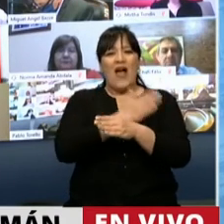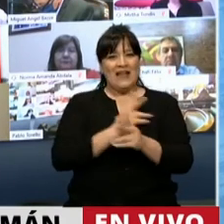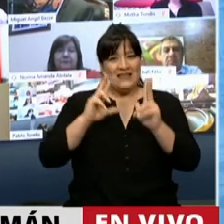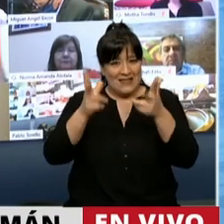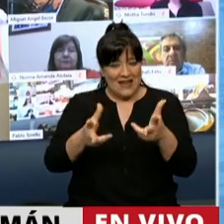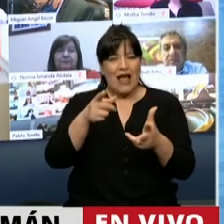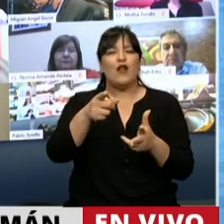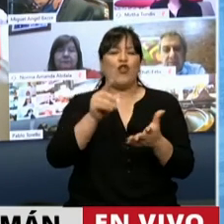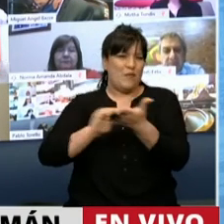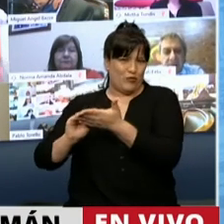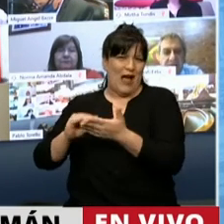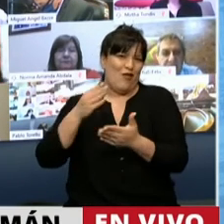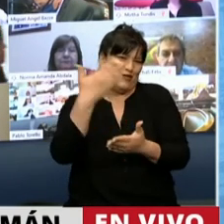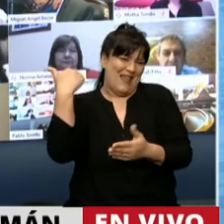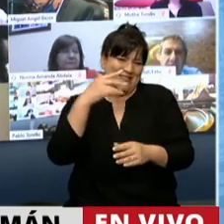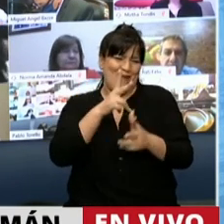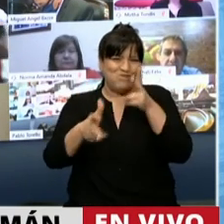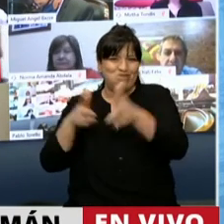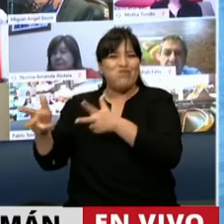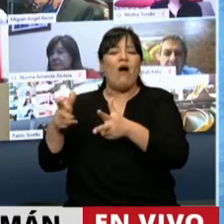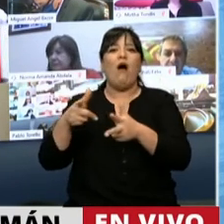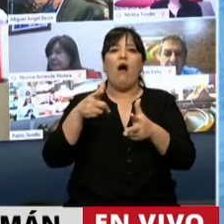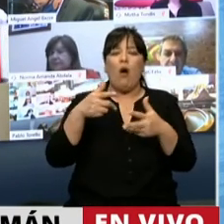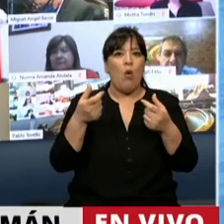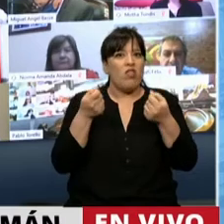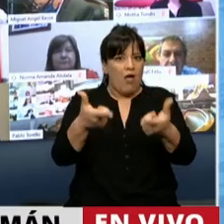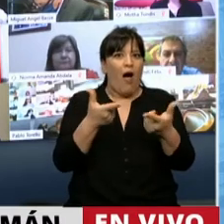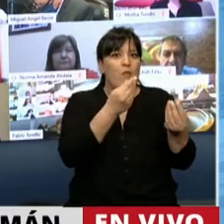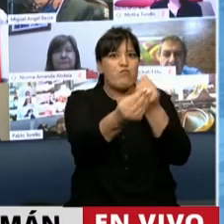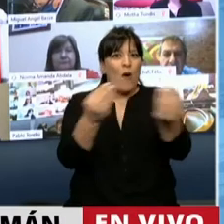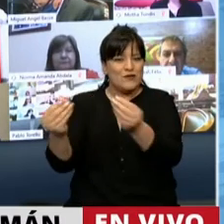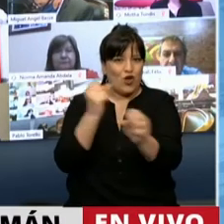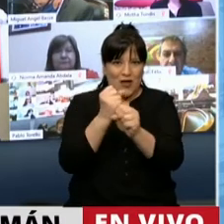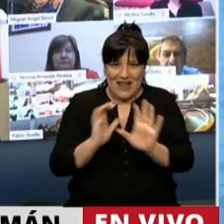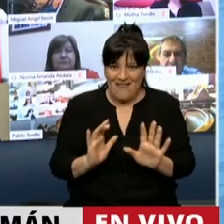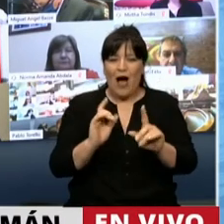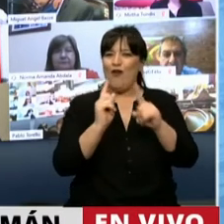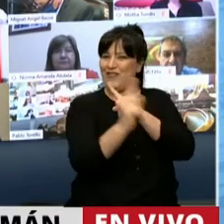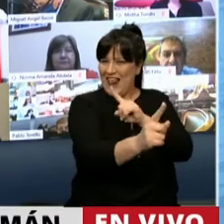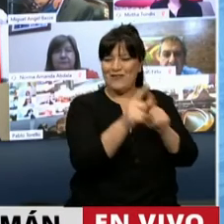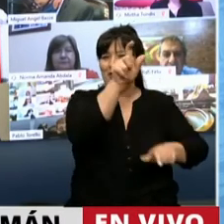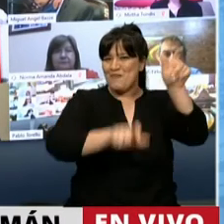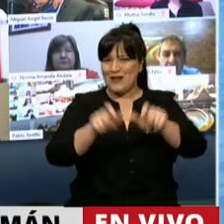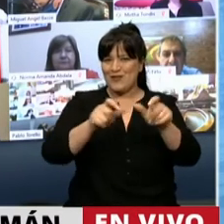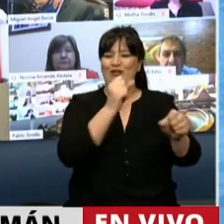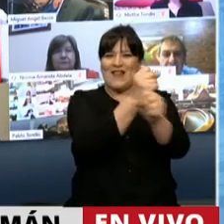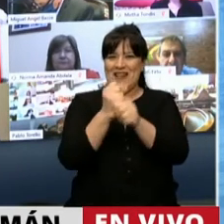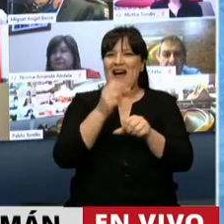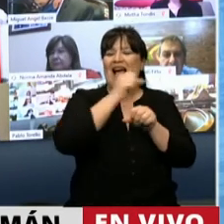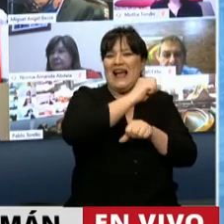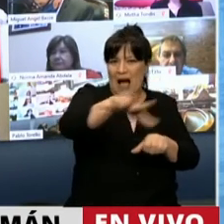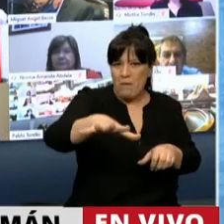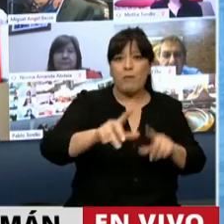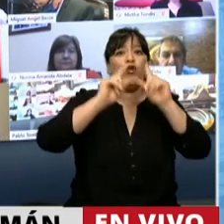diputados anteriormente, es una gran generadora de trabajo, no solo de manera directa con trabajadores rurales, sino también